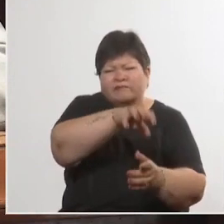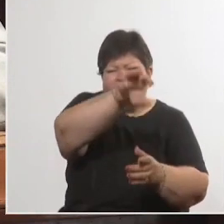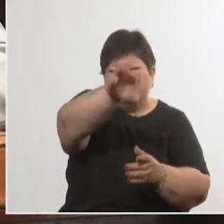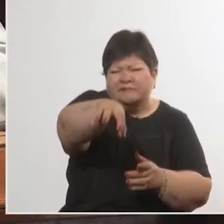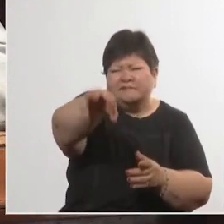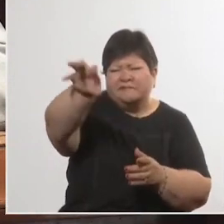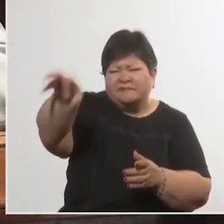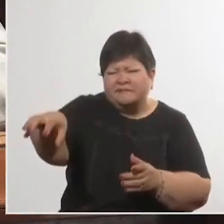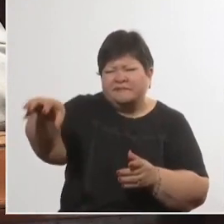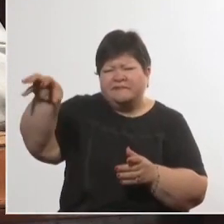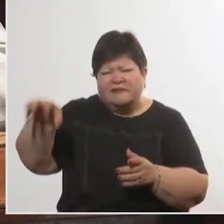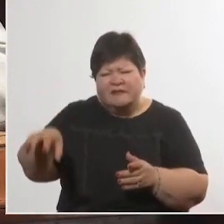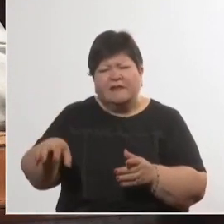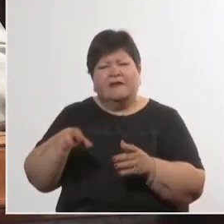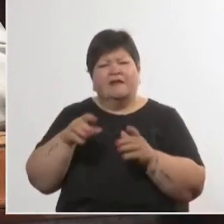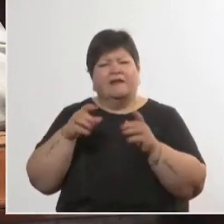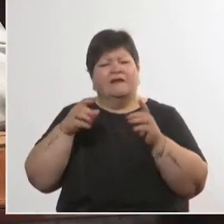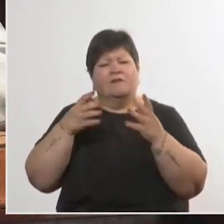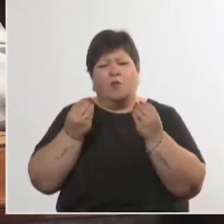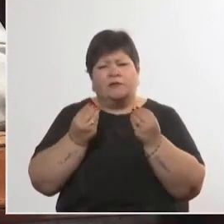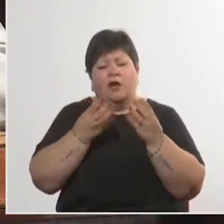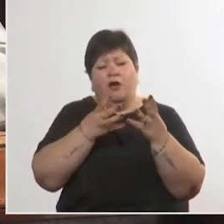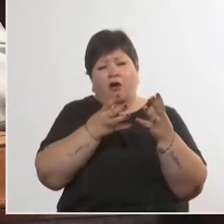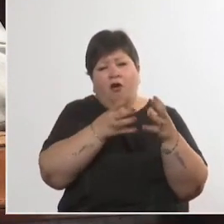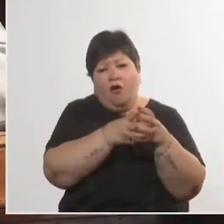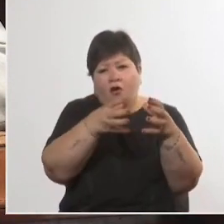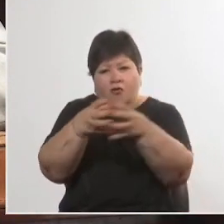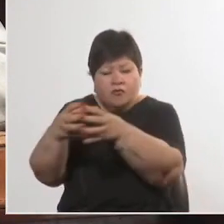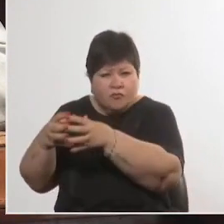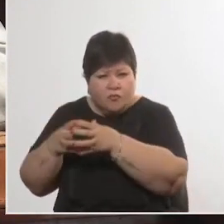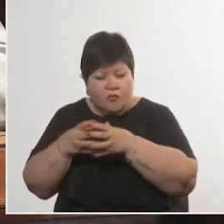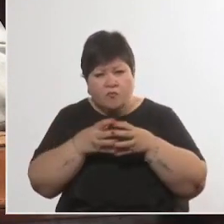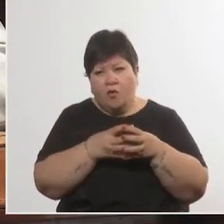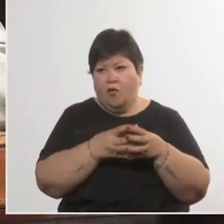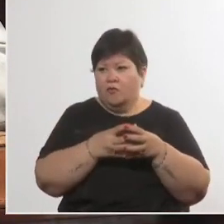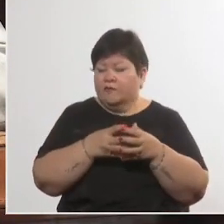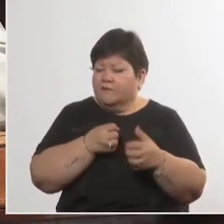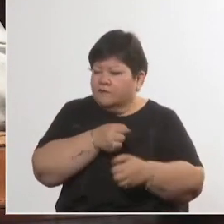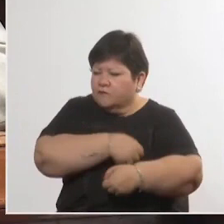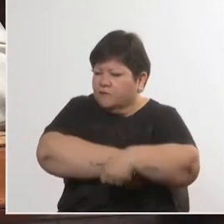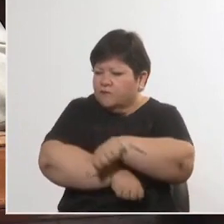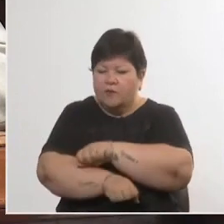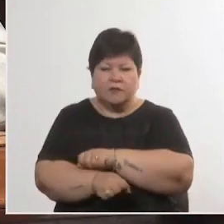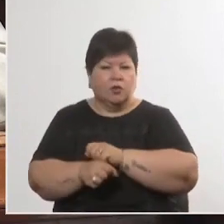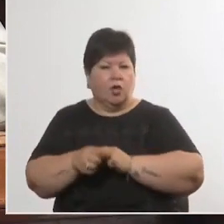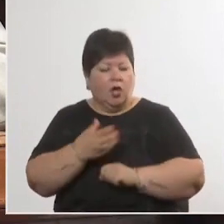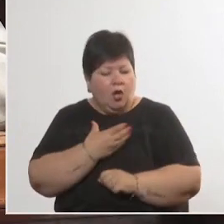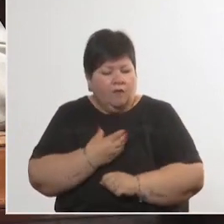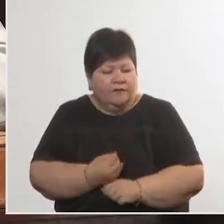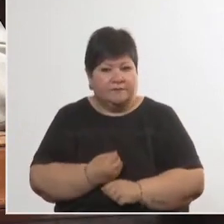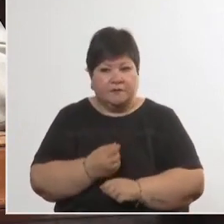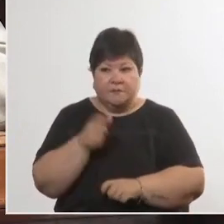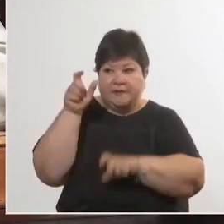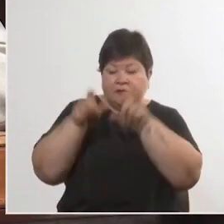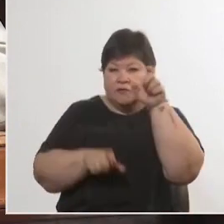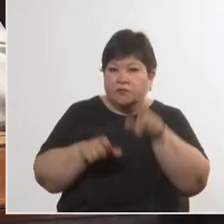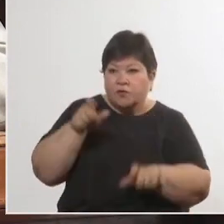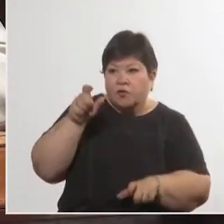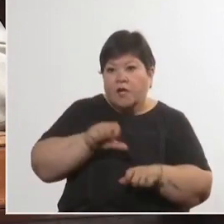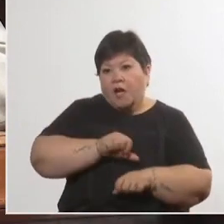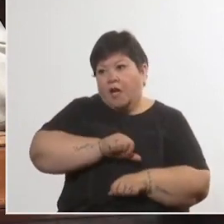de la mano del esfuerzo y del convencimiento de sus integrantes logra